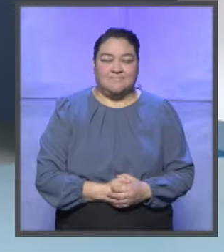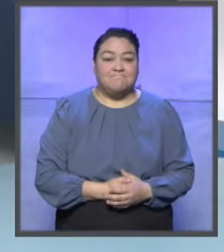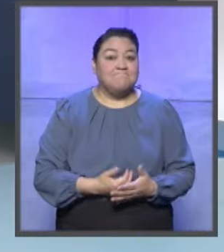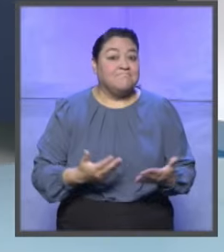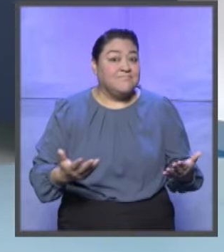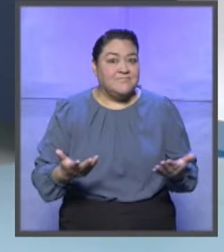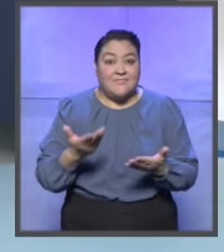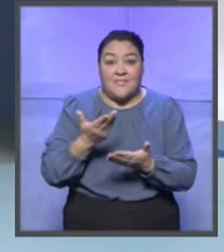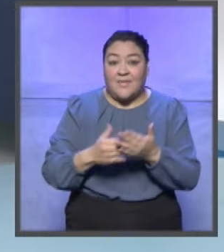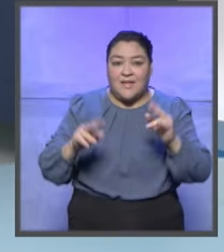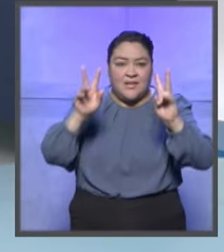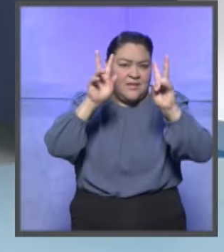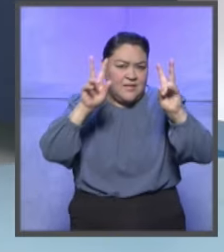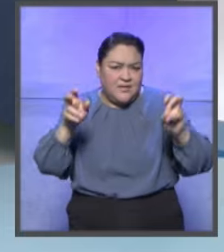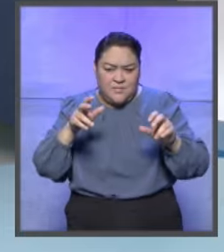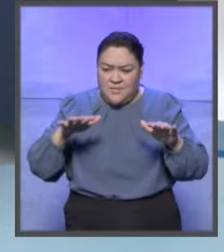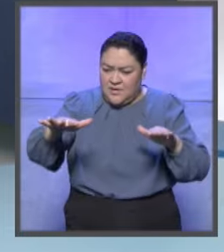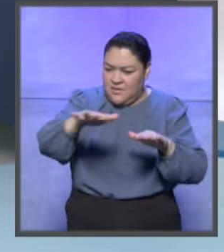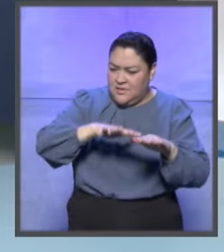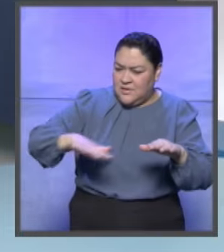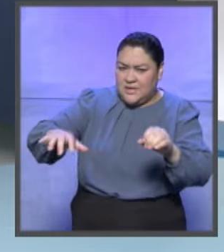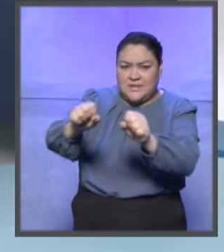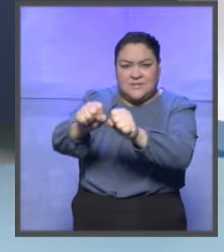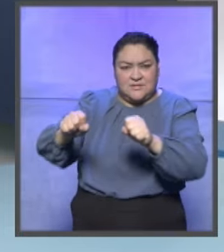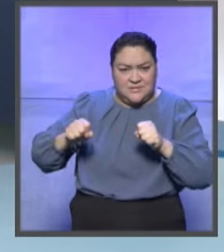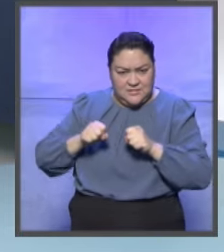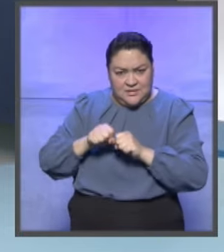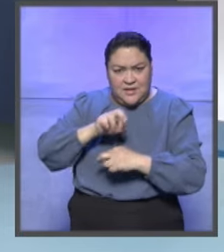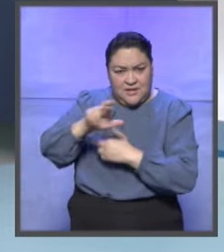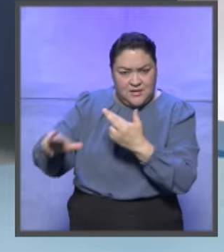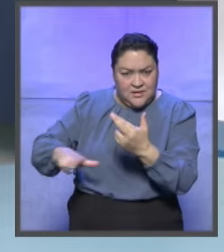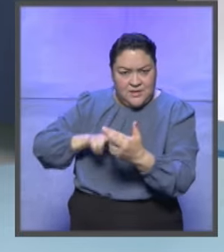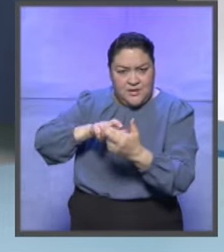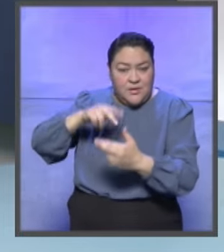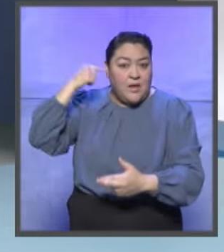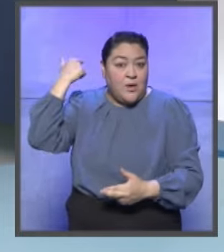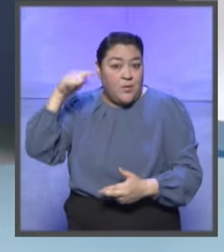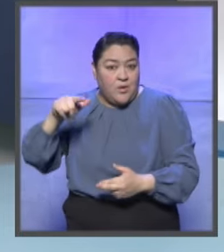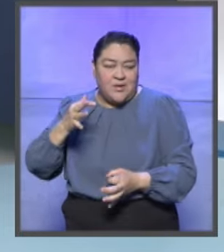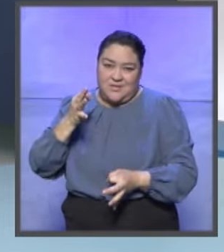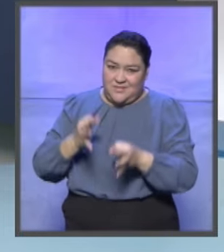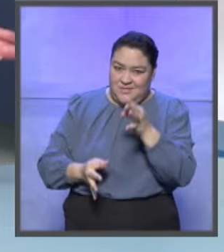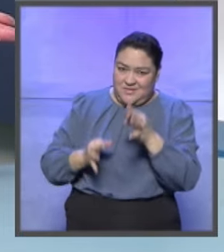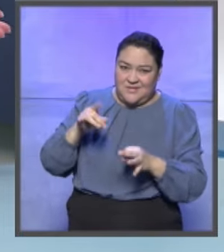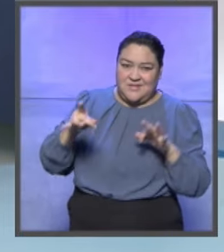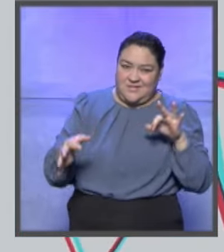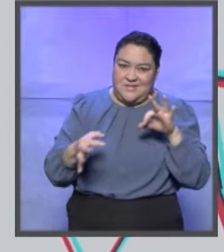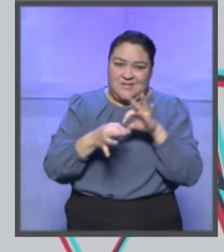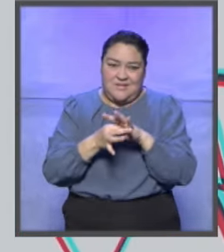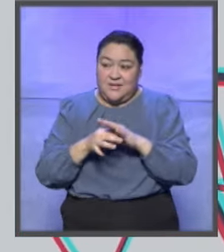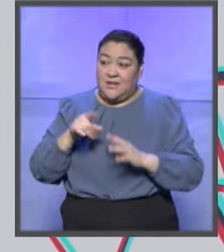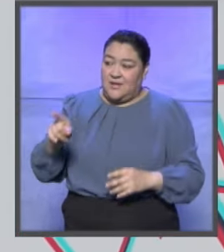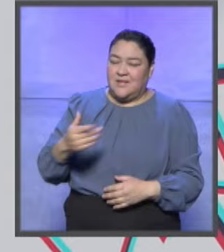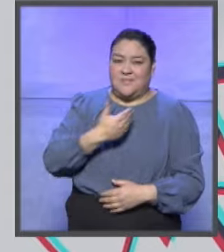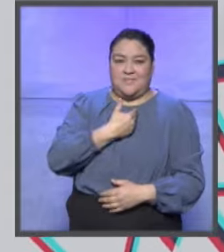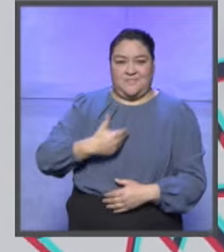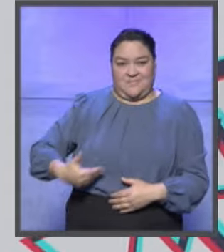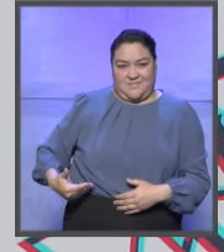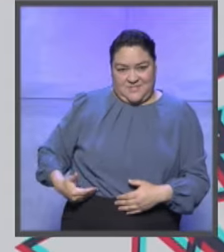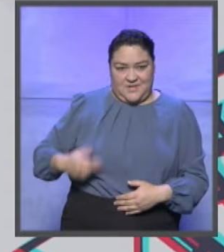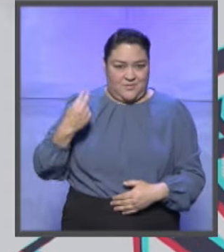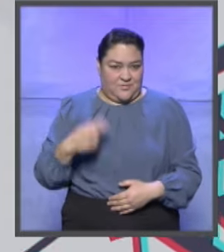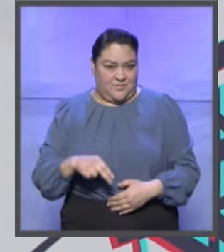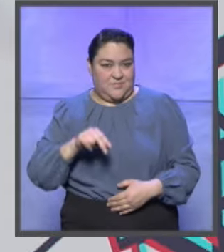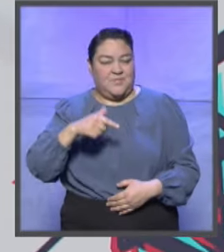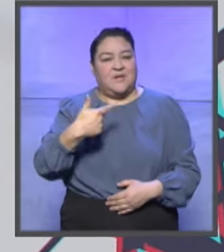Estamos hablando de los retos de la Sala Regional Guadalajara del Tribunal Electoral del Poder Judicial de la Federación, con su presidente Sergio Arturo Guerrero